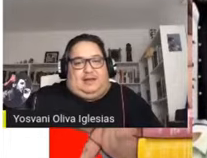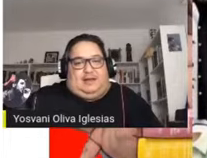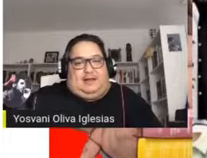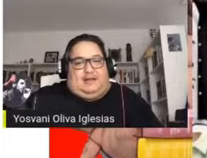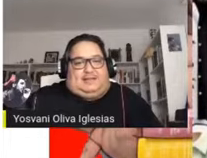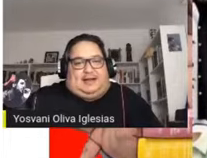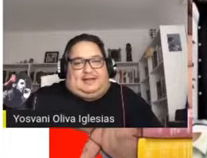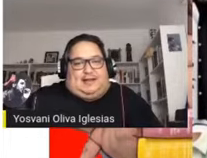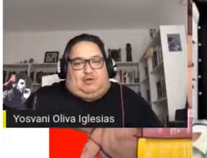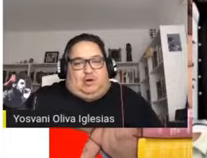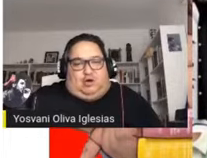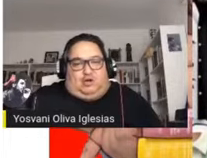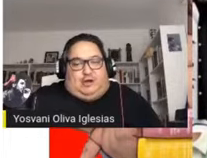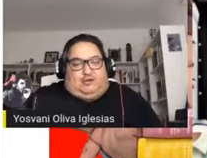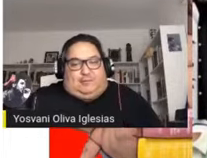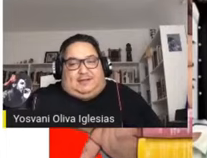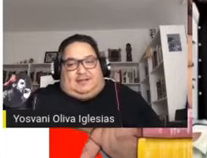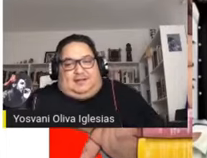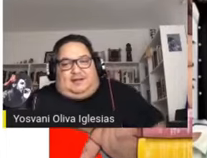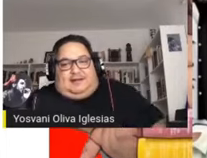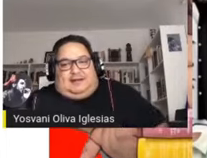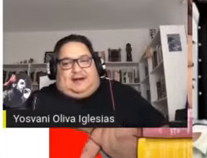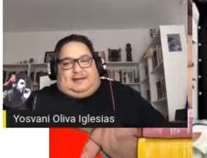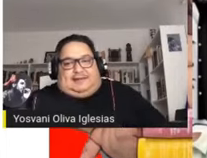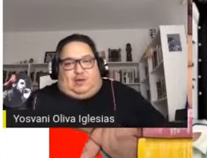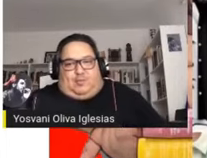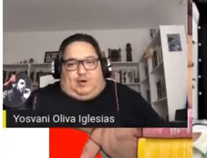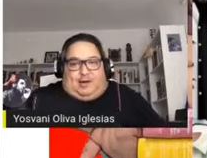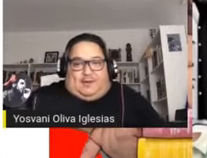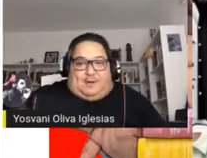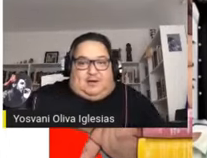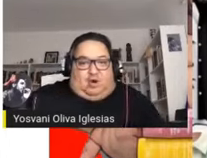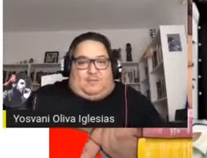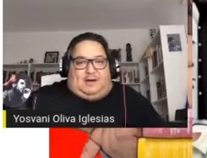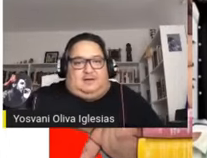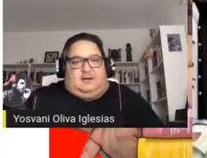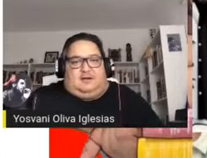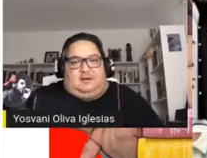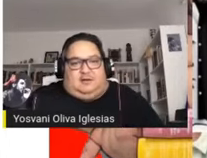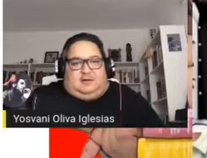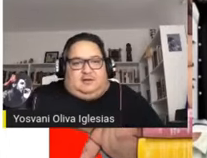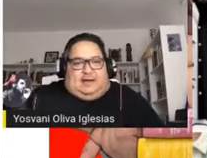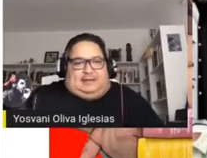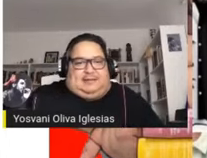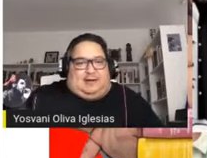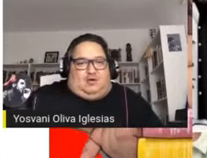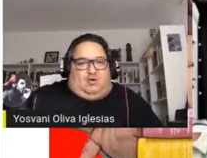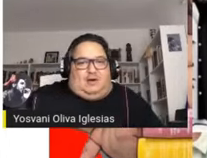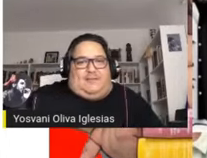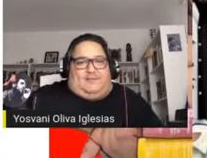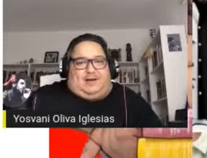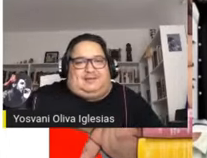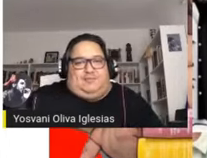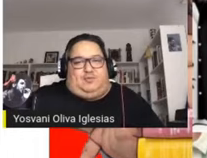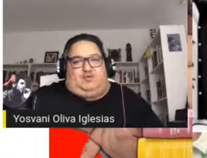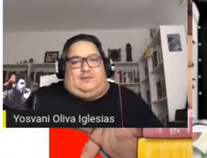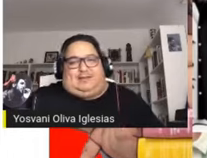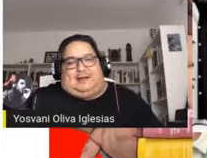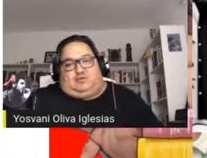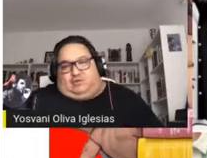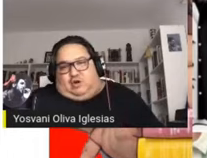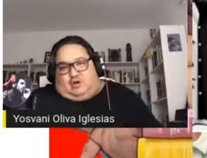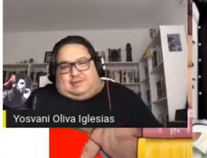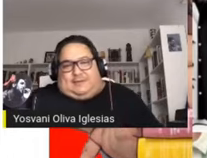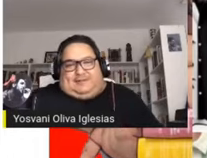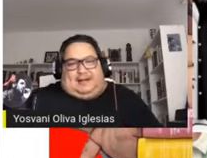Pintura de ese retrato al óleo de José Martí realizado por Germán Norman. Esta columna expresa el